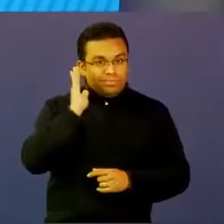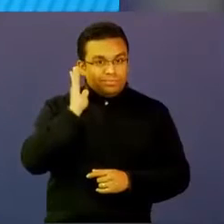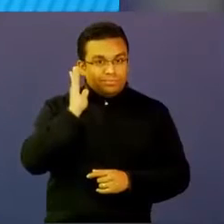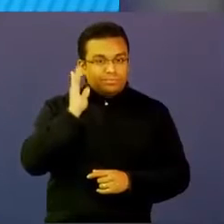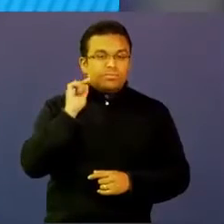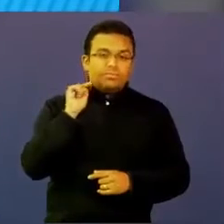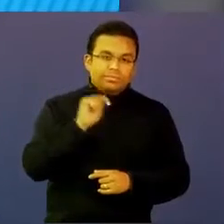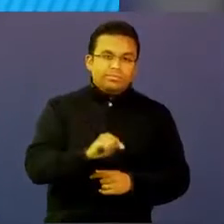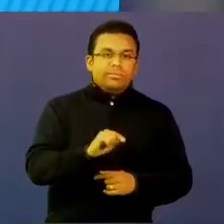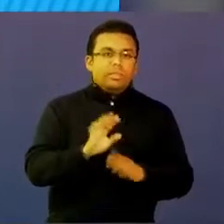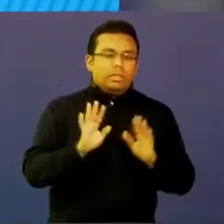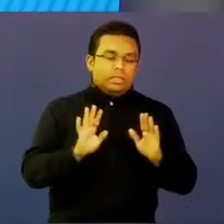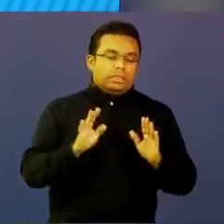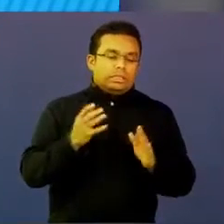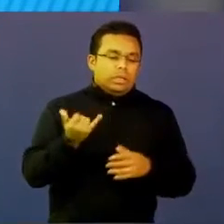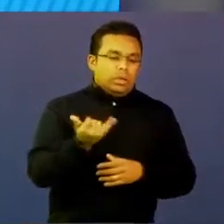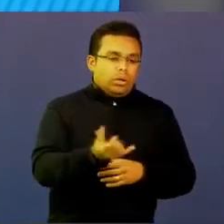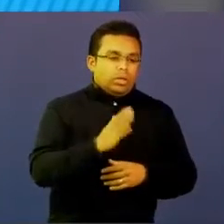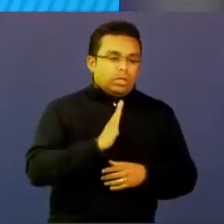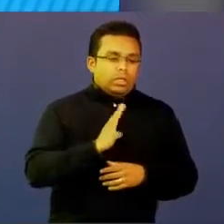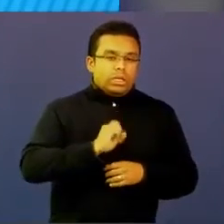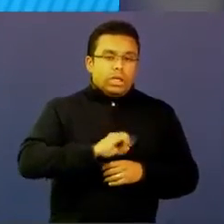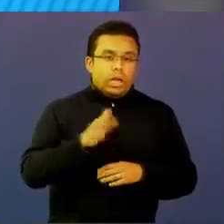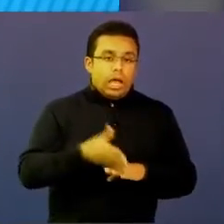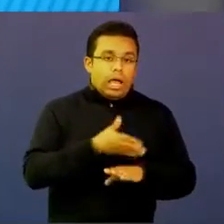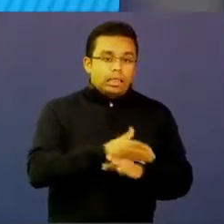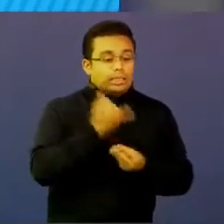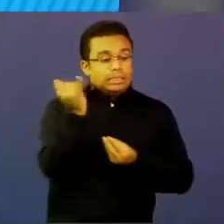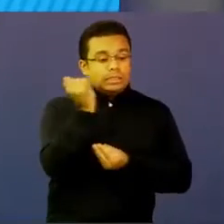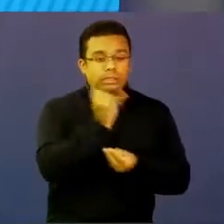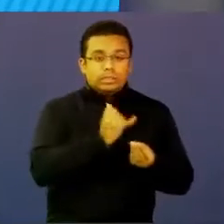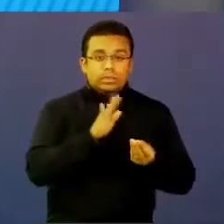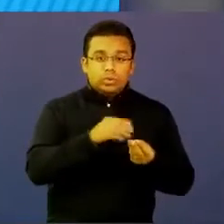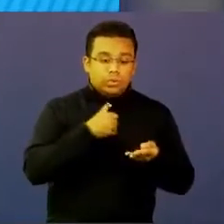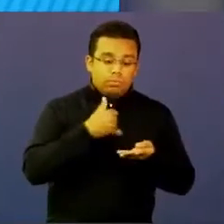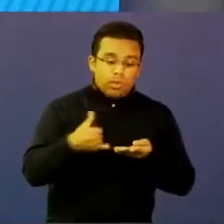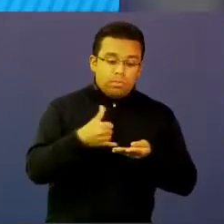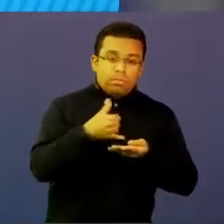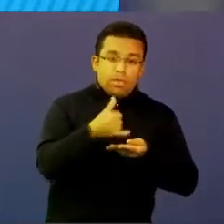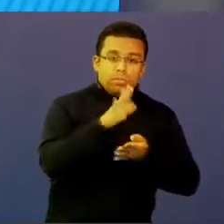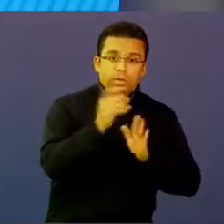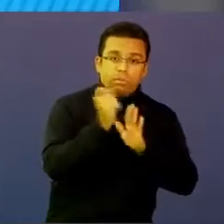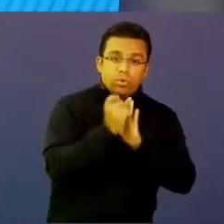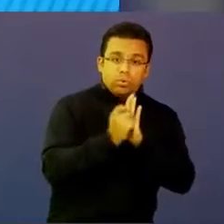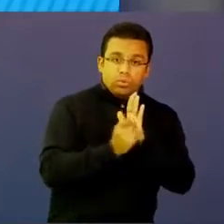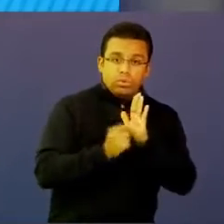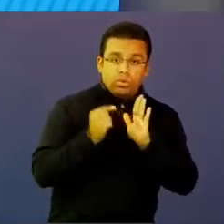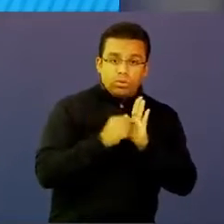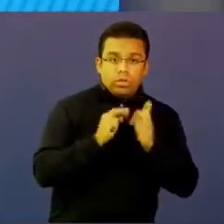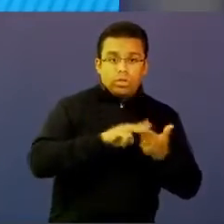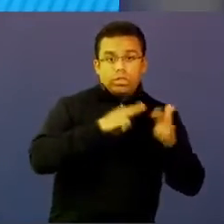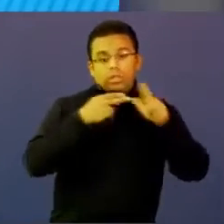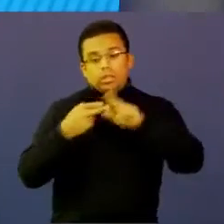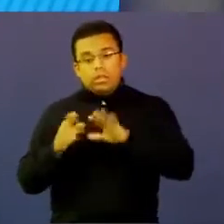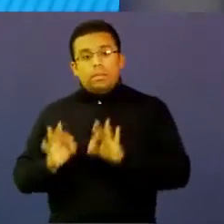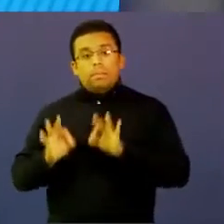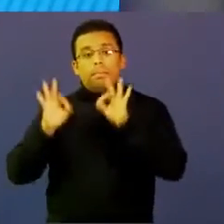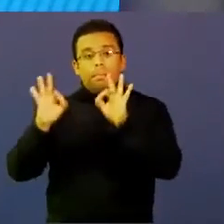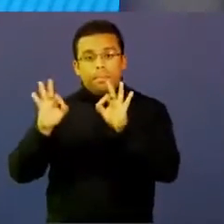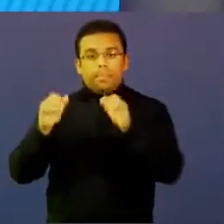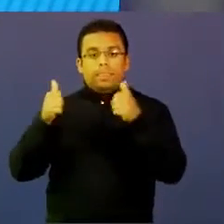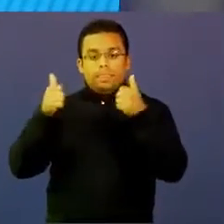tenemos obviamente que diseñar los indicadores que traduzcan todo esto en pertinencia, eficiencia,